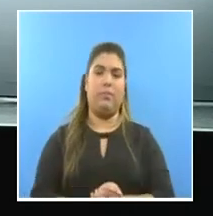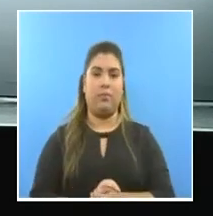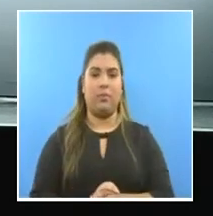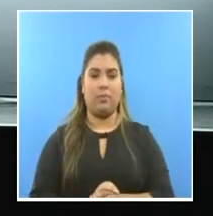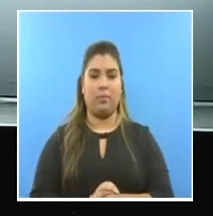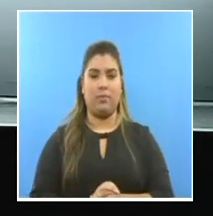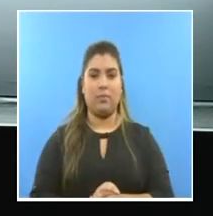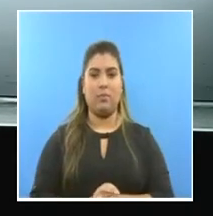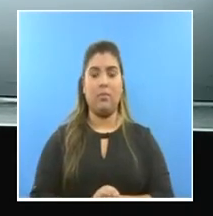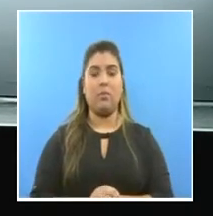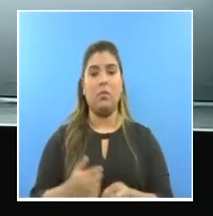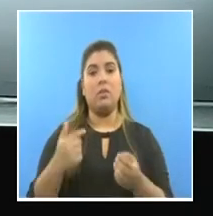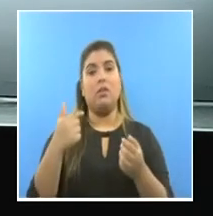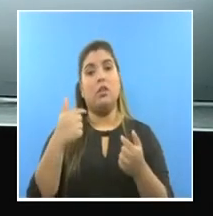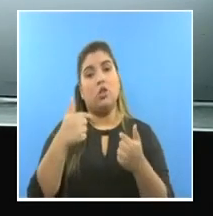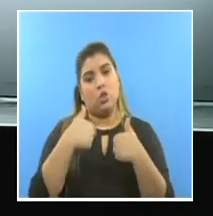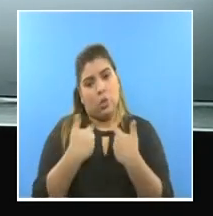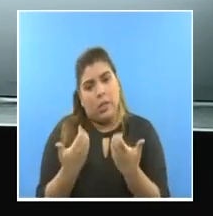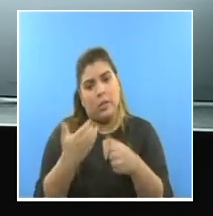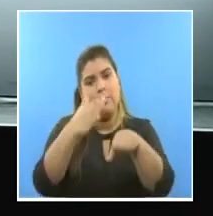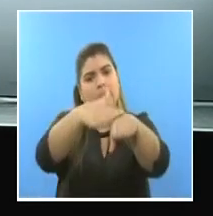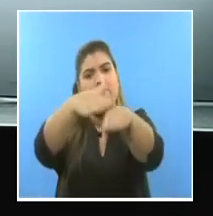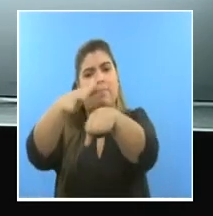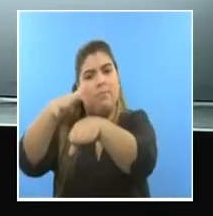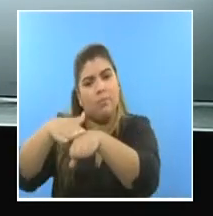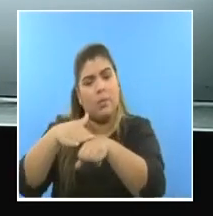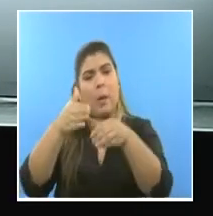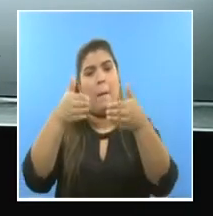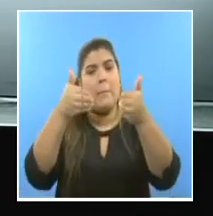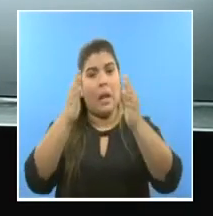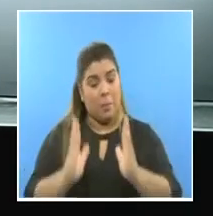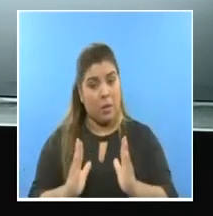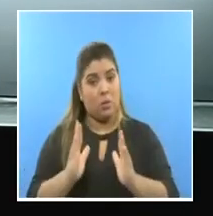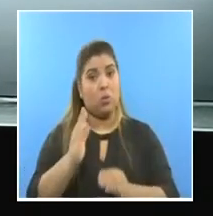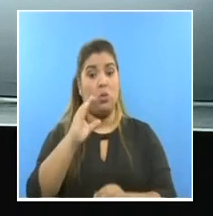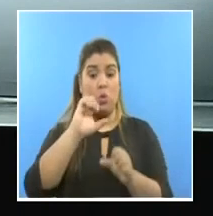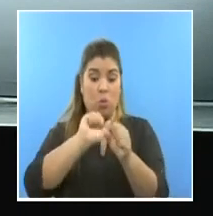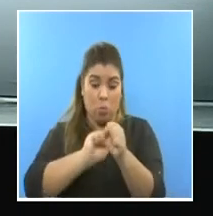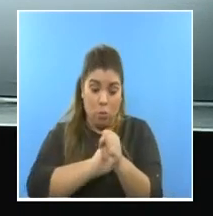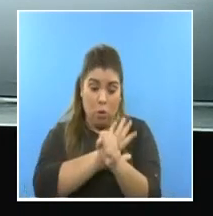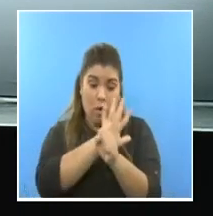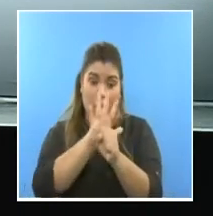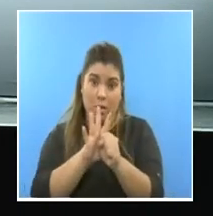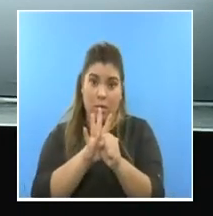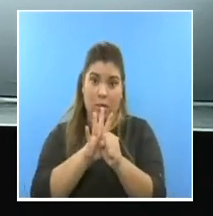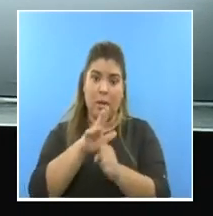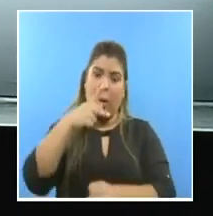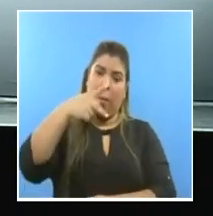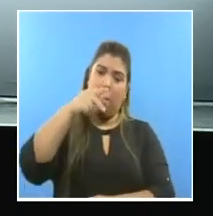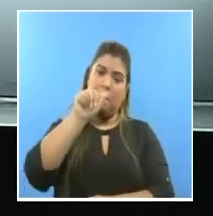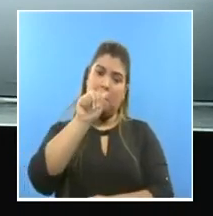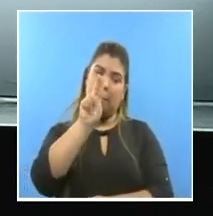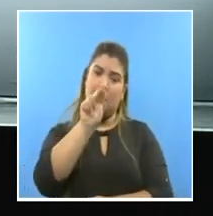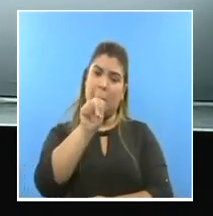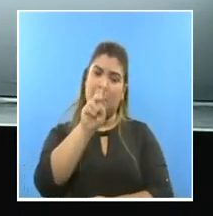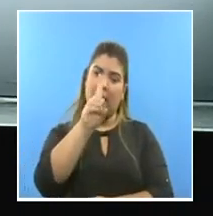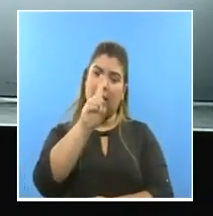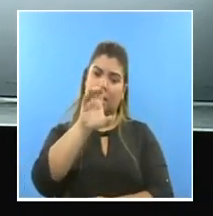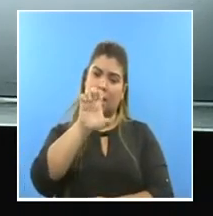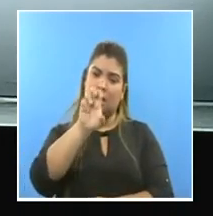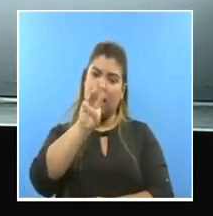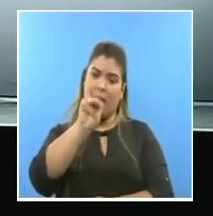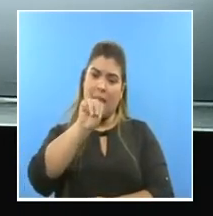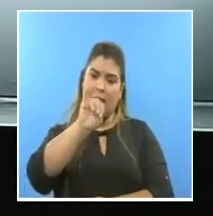Yo quiero hacer un llamado a la ciudadanía. Pandemia es destrucción de la economía.